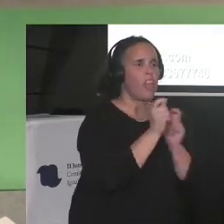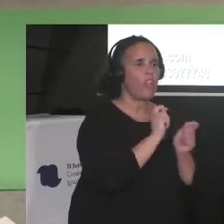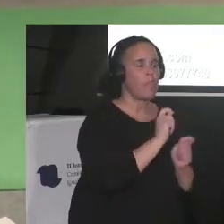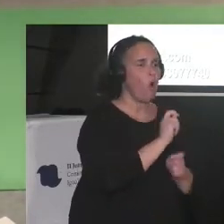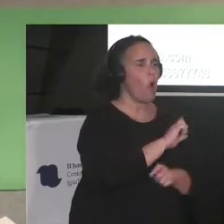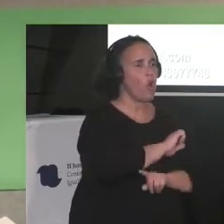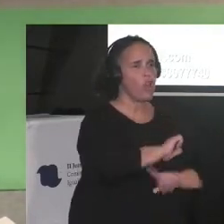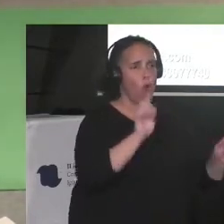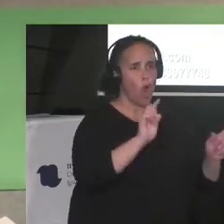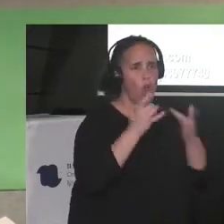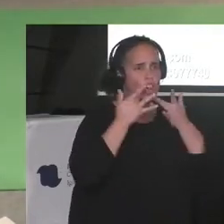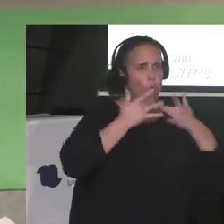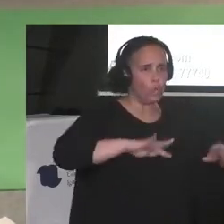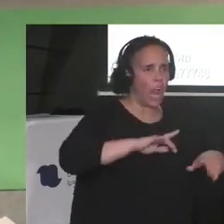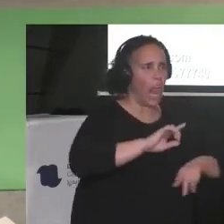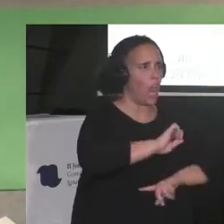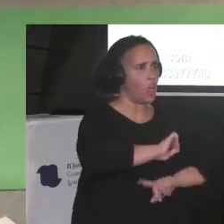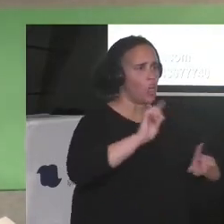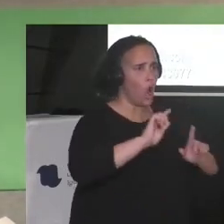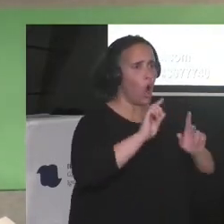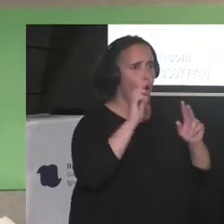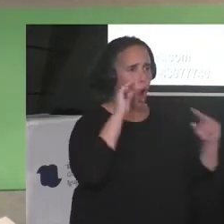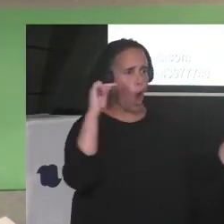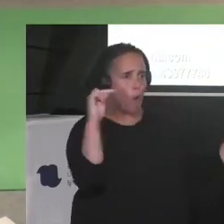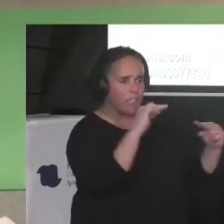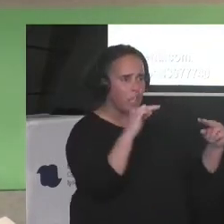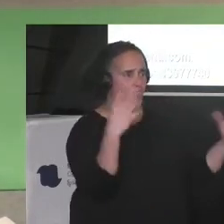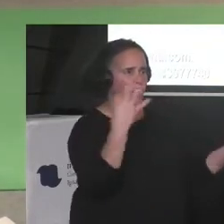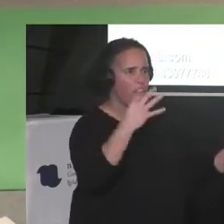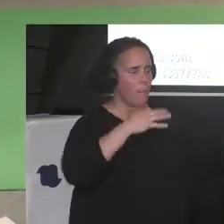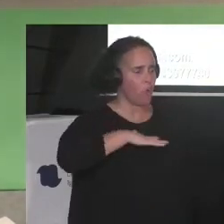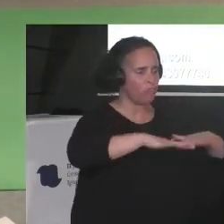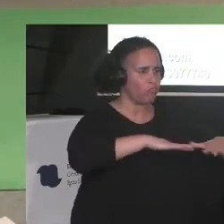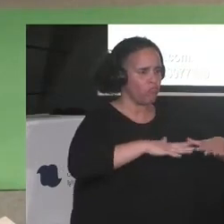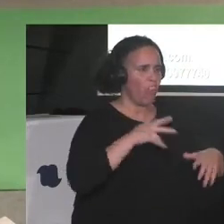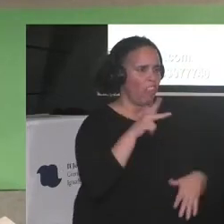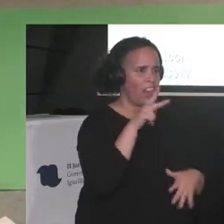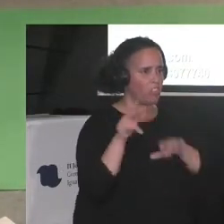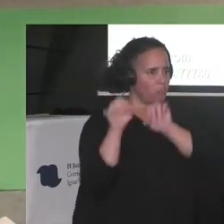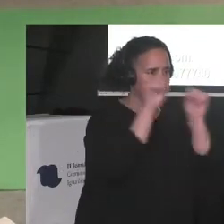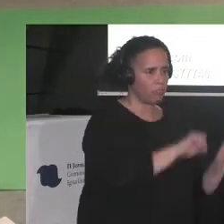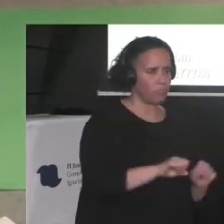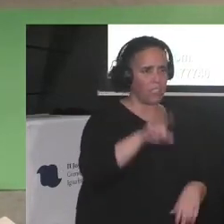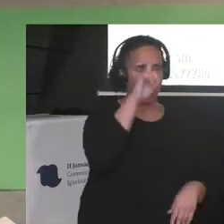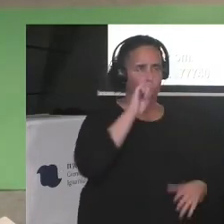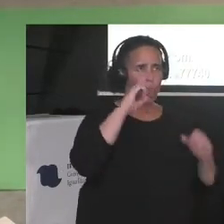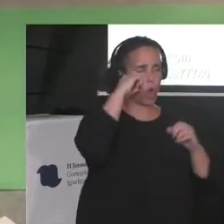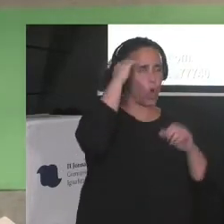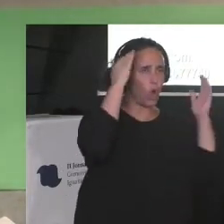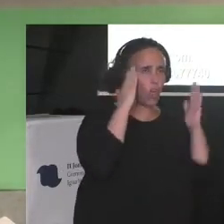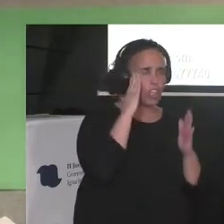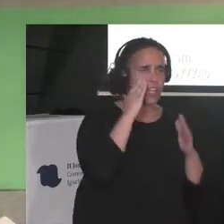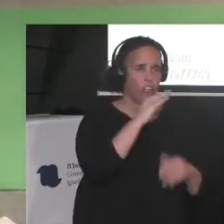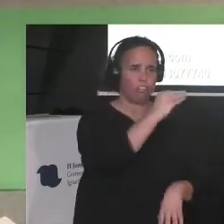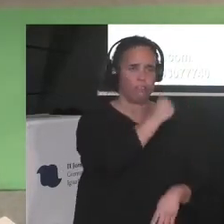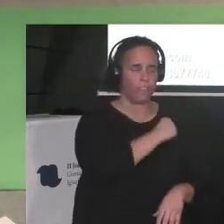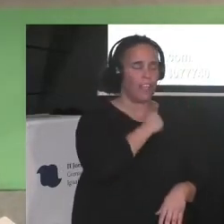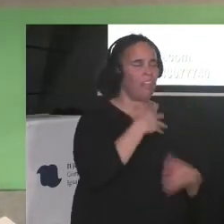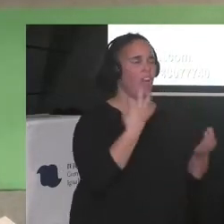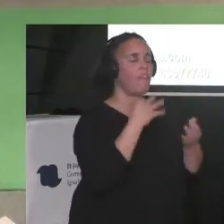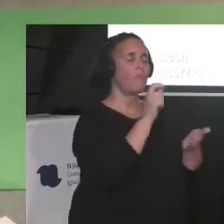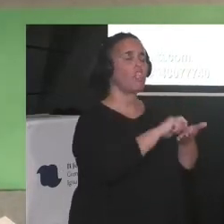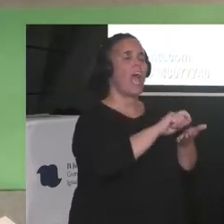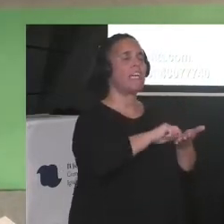no objetivo, activista. Recuerdo los congresos de cronistas en los que nos cuestionaban escribir desde el yo,